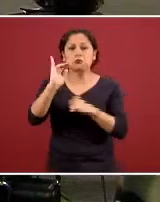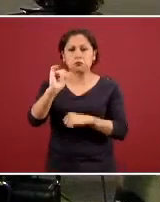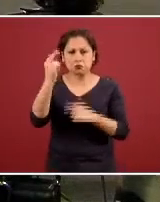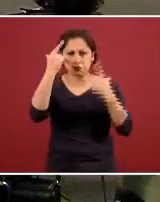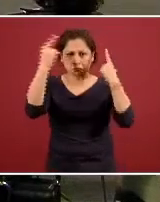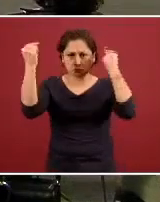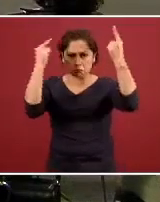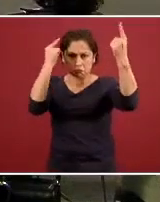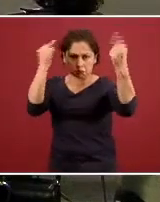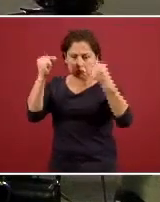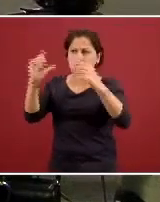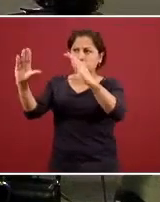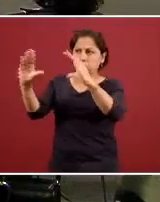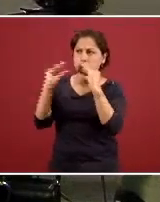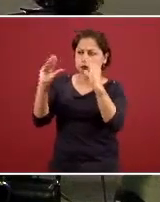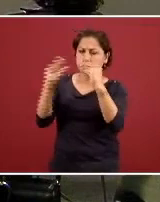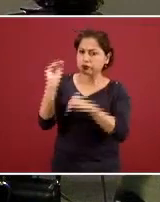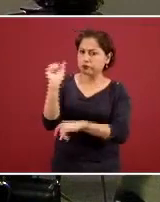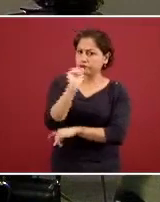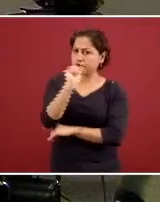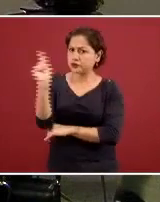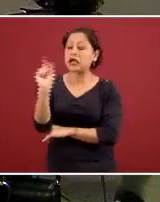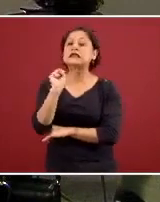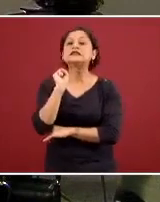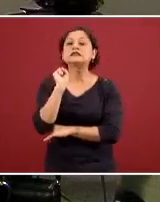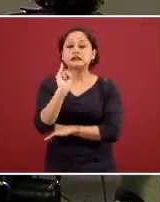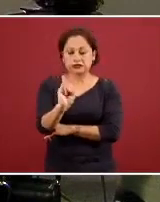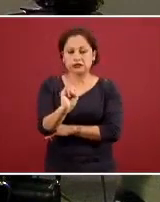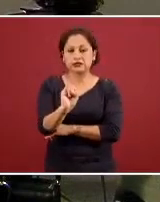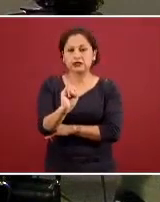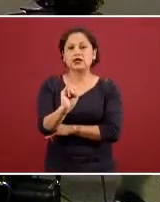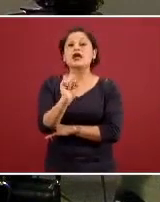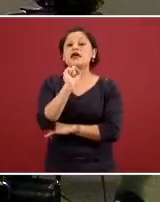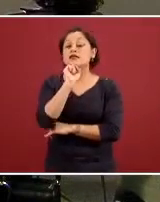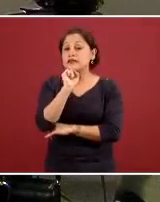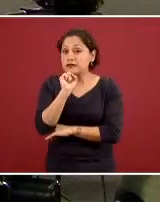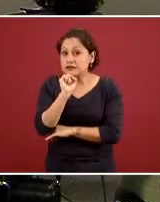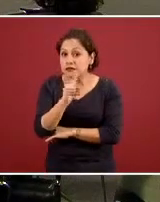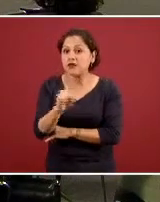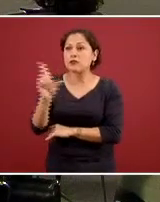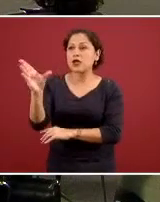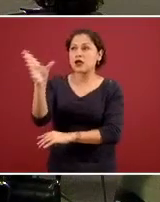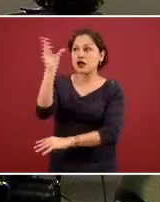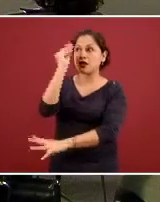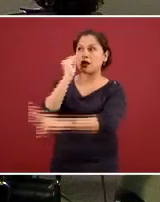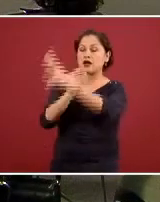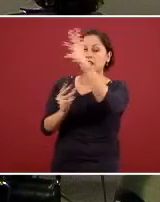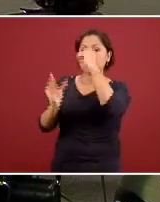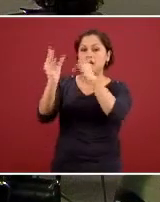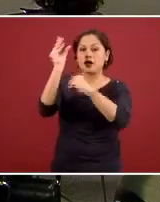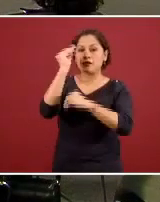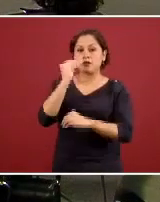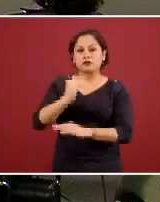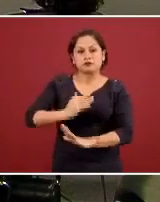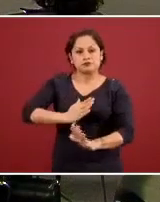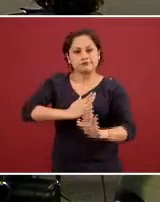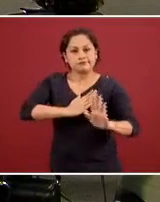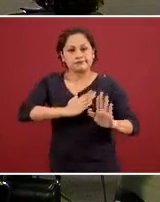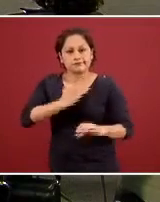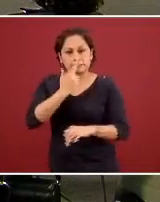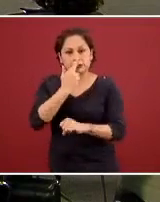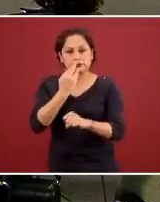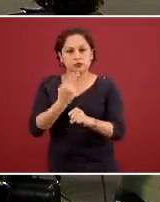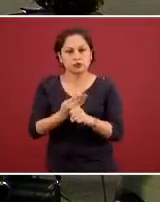de excelencia académica fuimos formados con una sensibilidad y un compromiso social muy